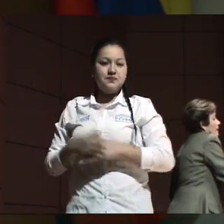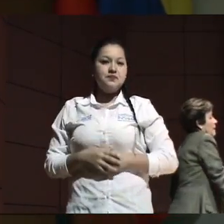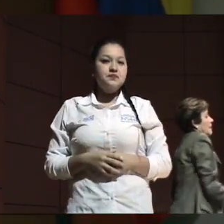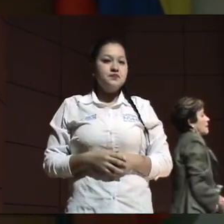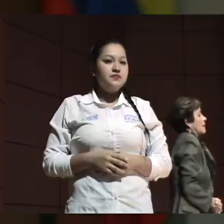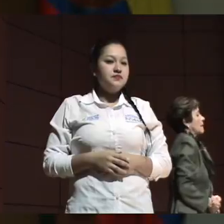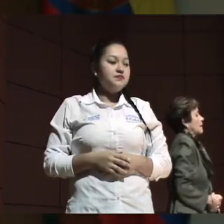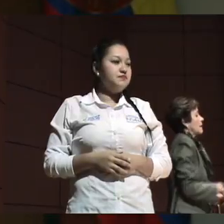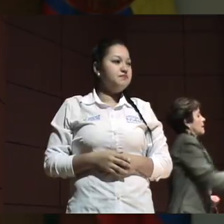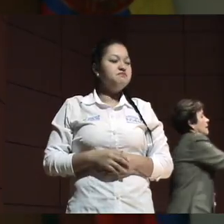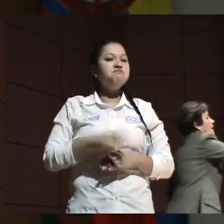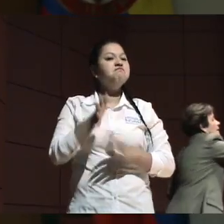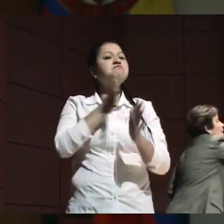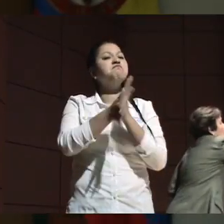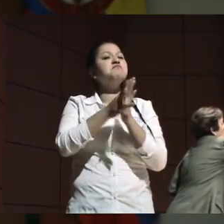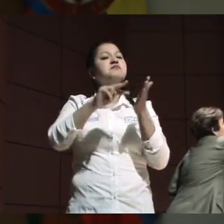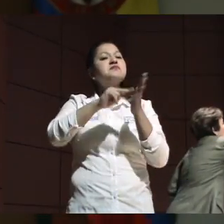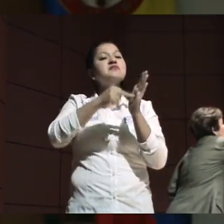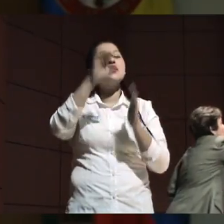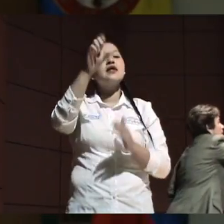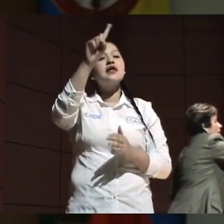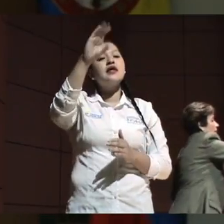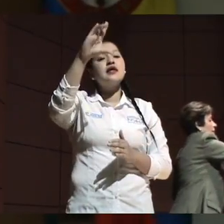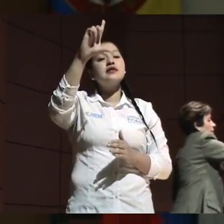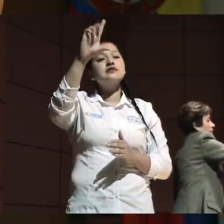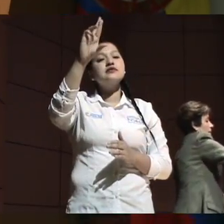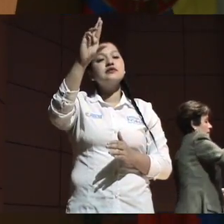¿Qué es la esclerosis lateral amiotrófica?